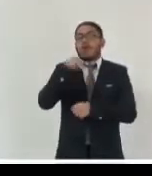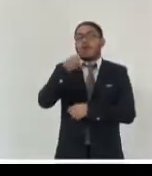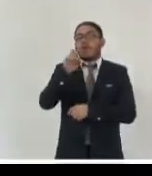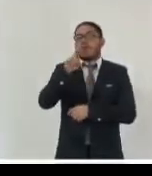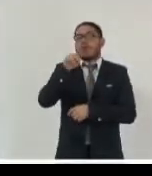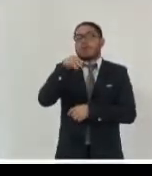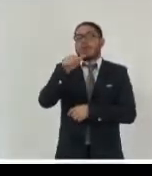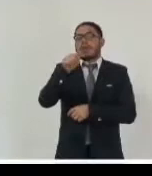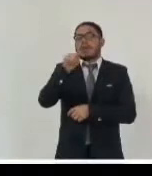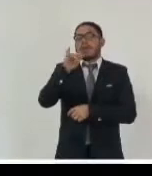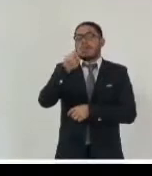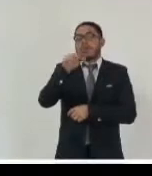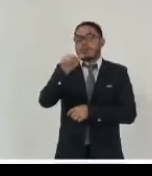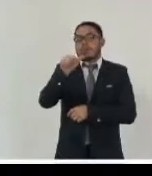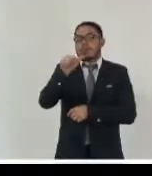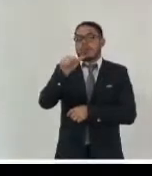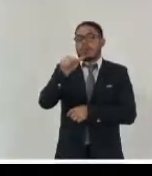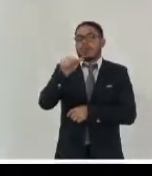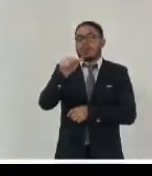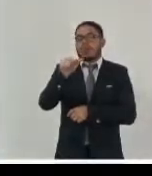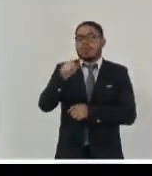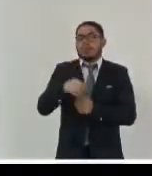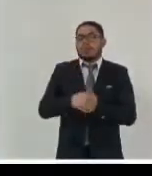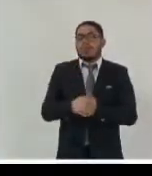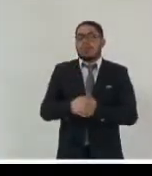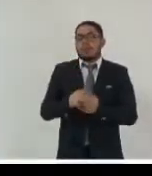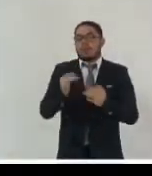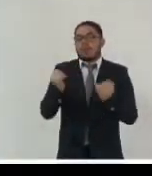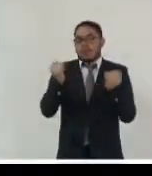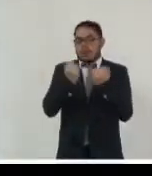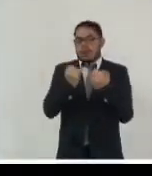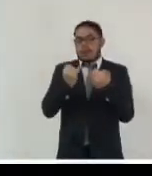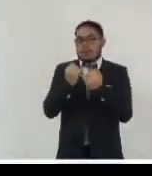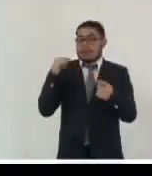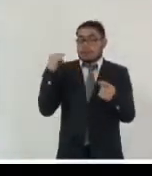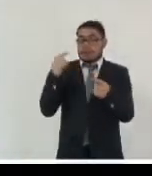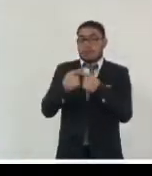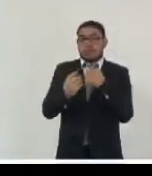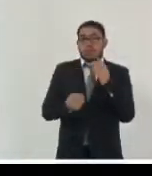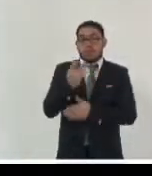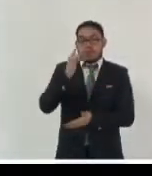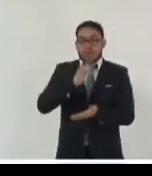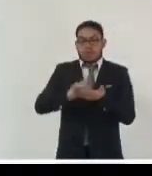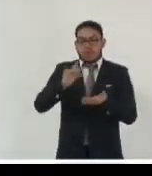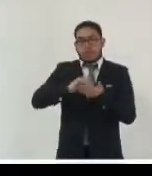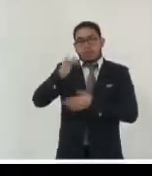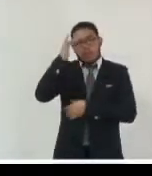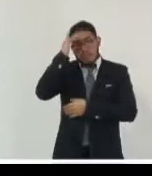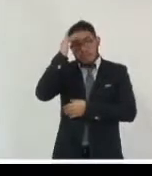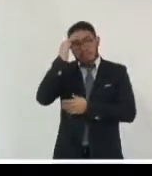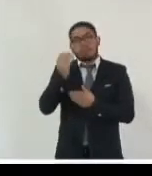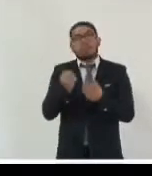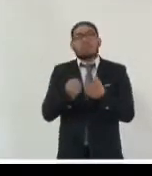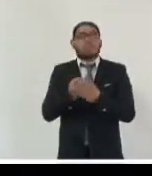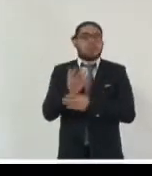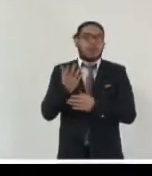este embelezamiento por las novedades tecnológicas que cada vez son más novedosas y cada vez son más rápidas y ahí